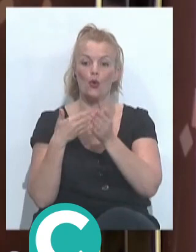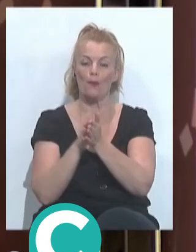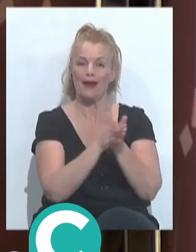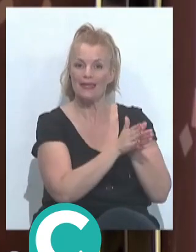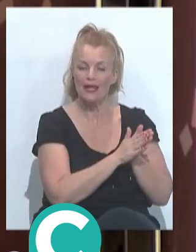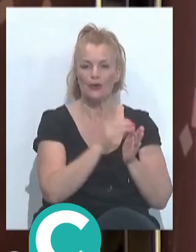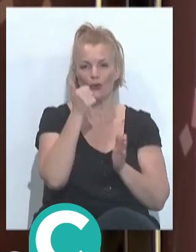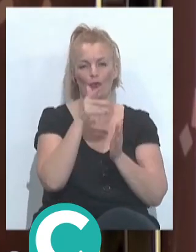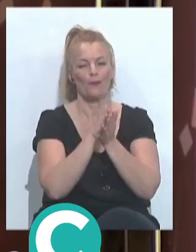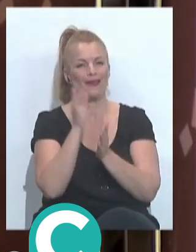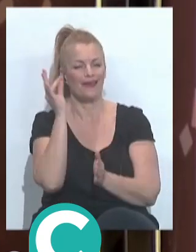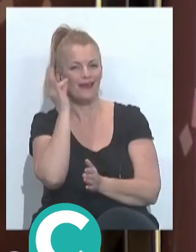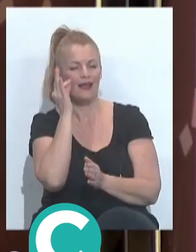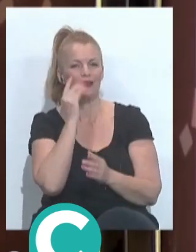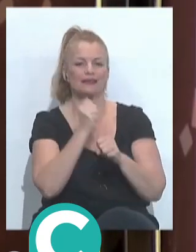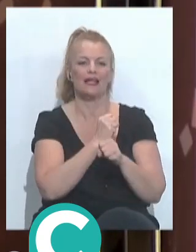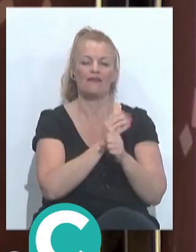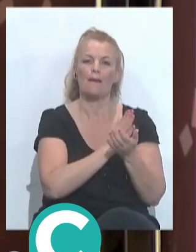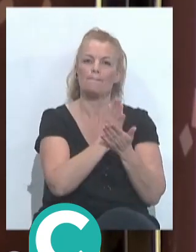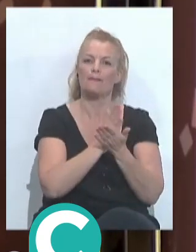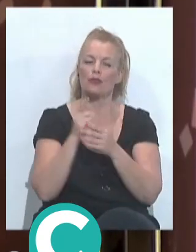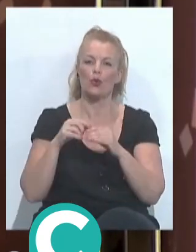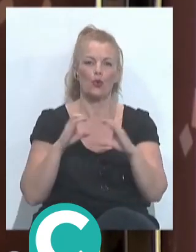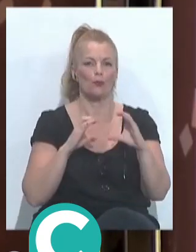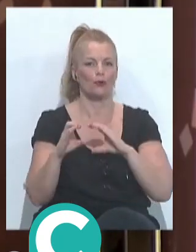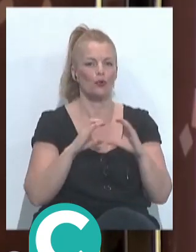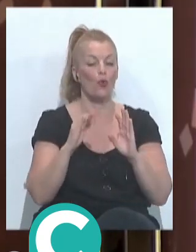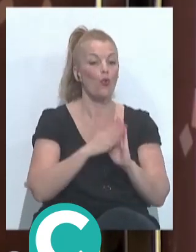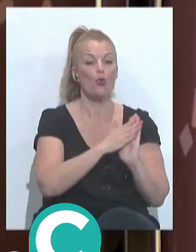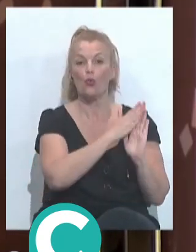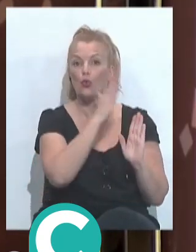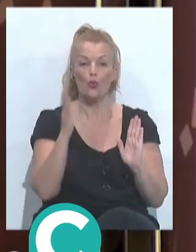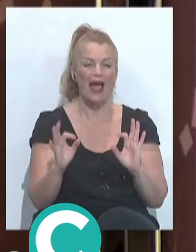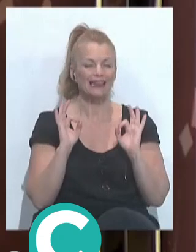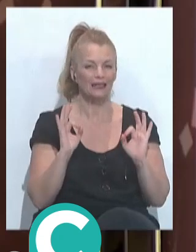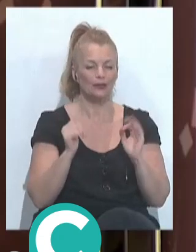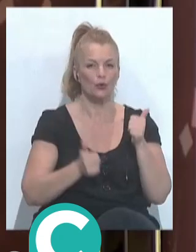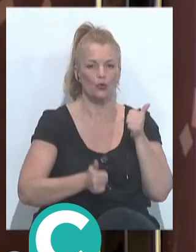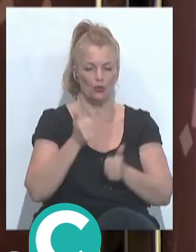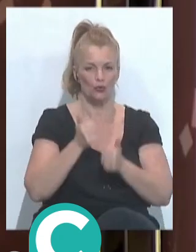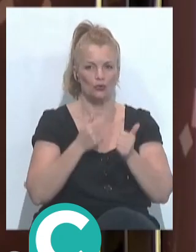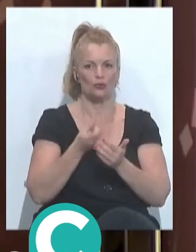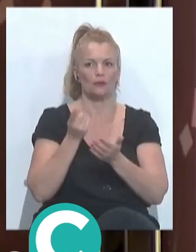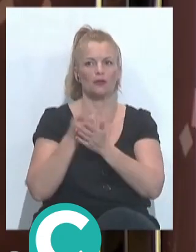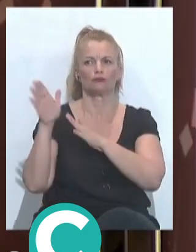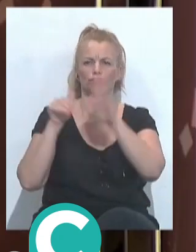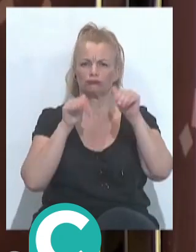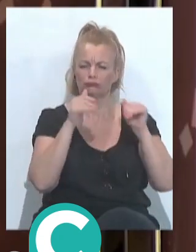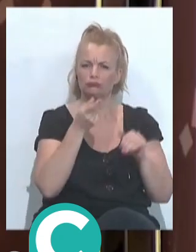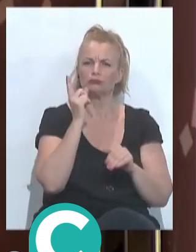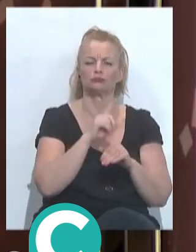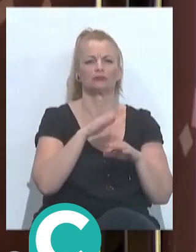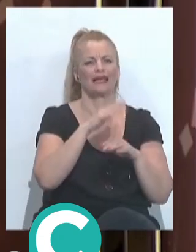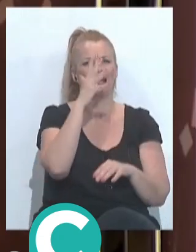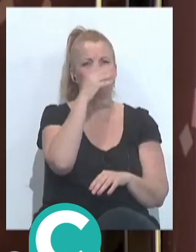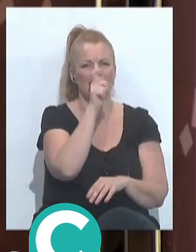compañeras que trabajan en los medios de comunicación durante el concurso, en otra ocasión convocaremos también a carnavaleros y carnavaleras